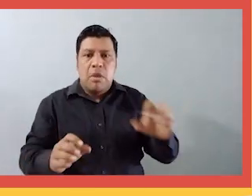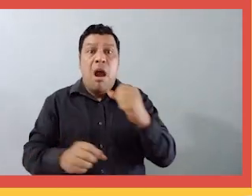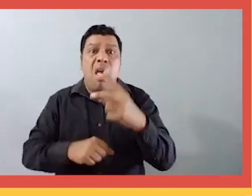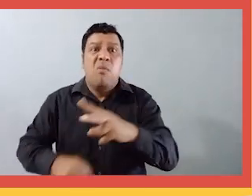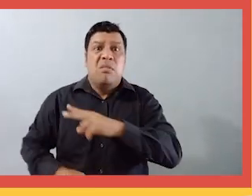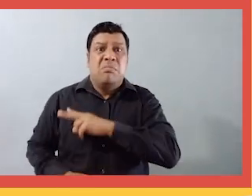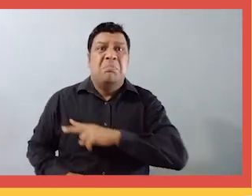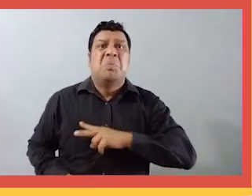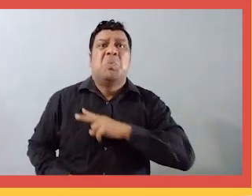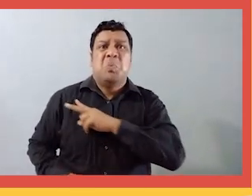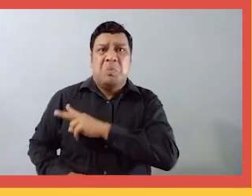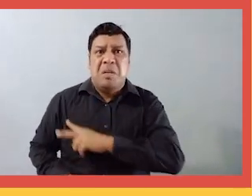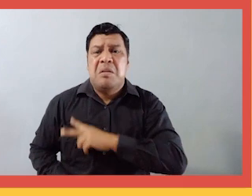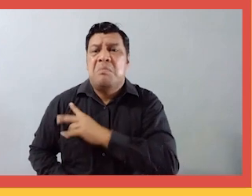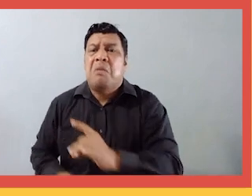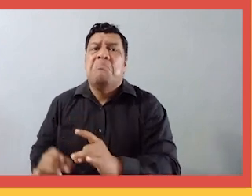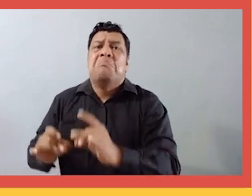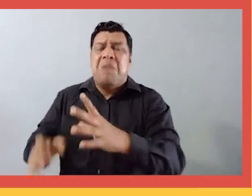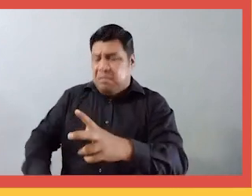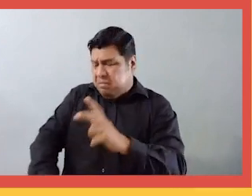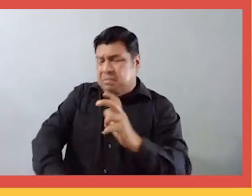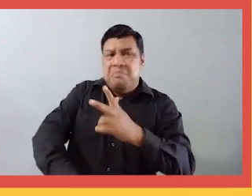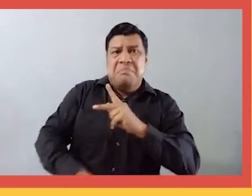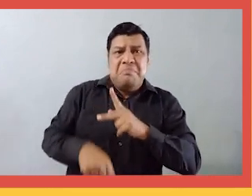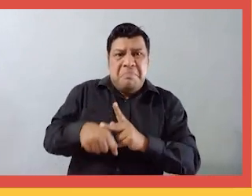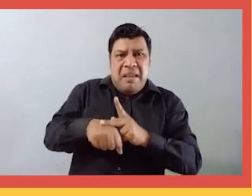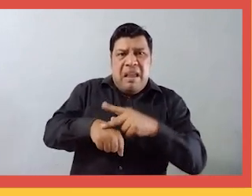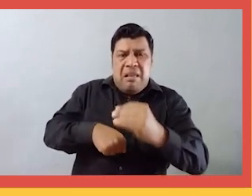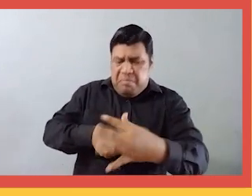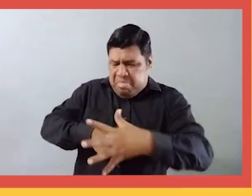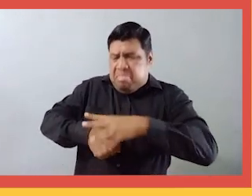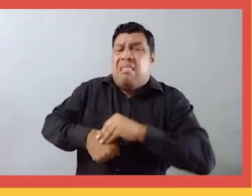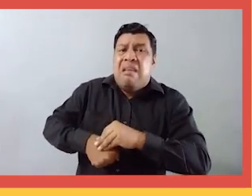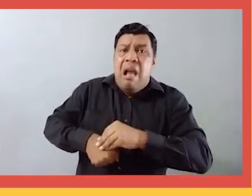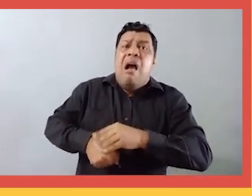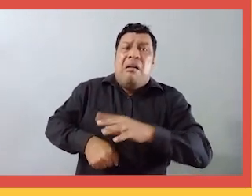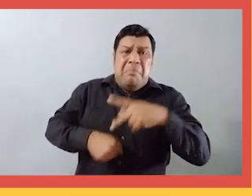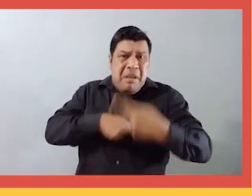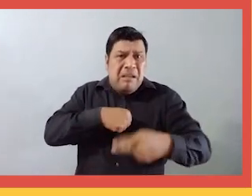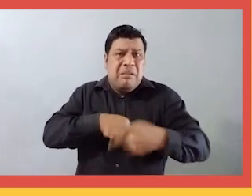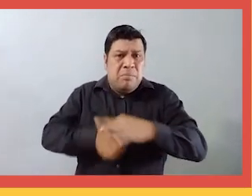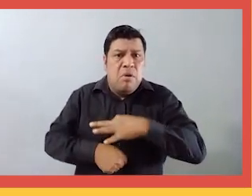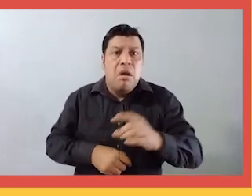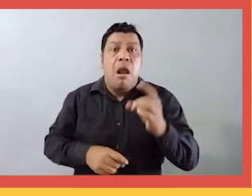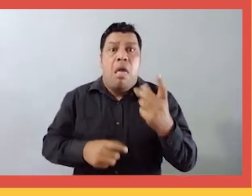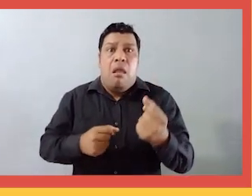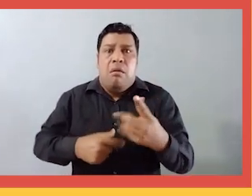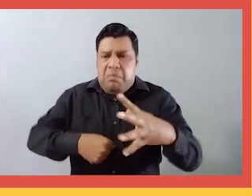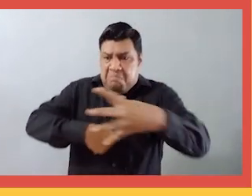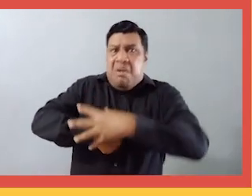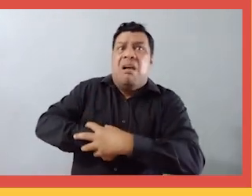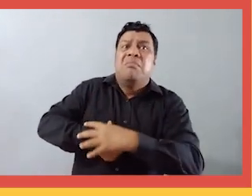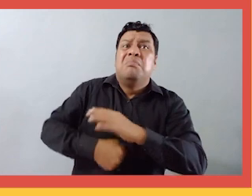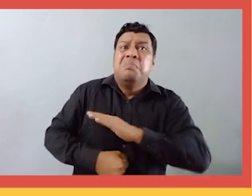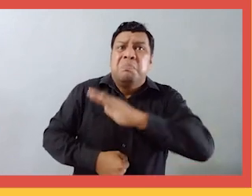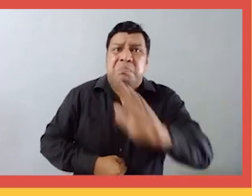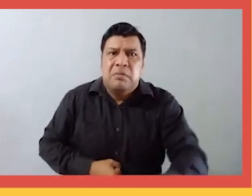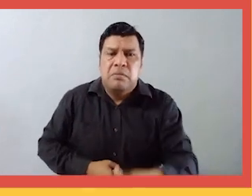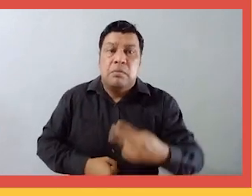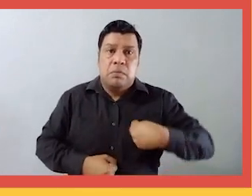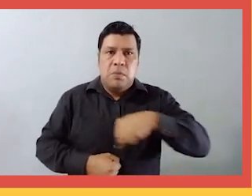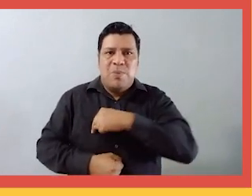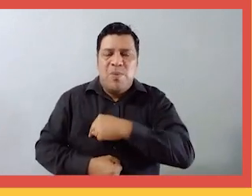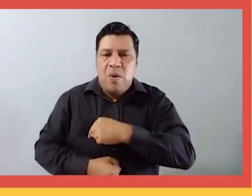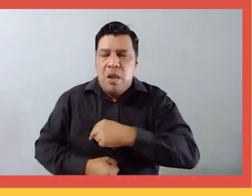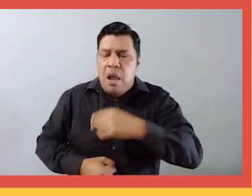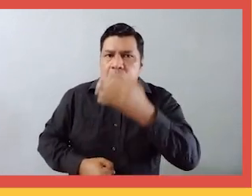Algunos de estos animales son venenosos y nos pueden causar lesiones en la piel o incluso la muerte. De ahí que